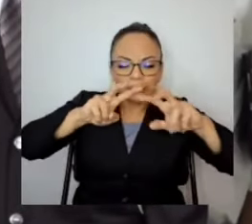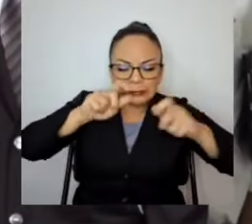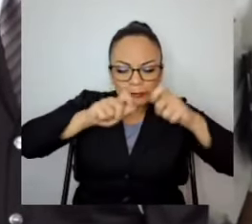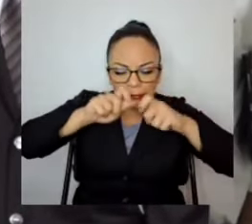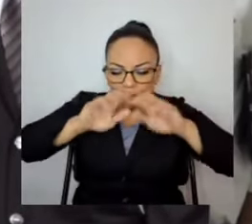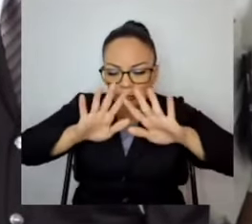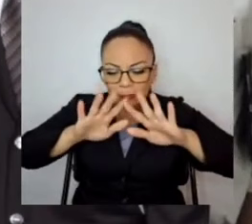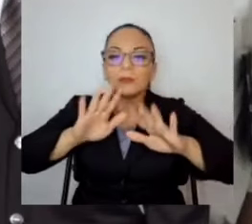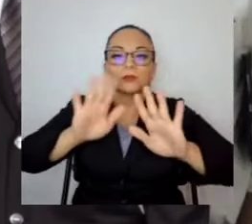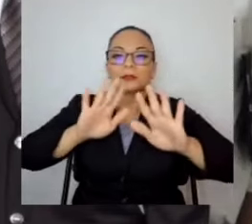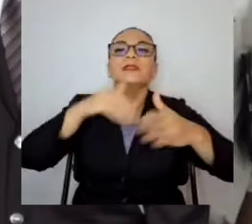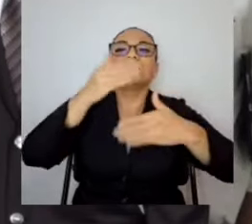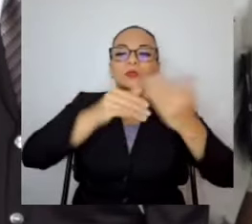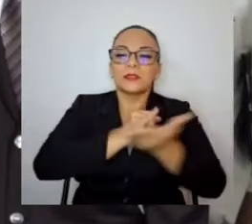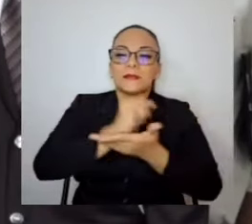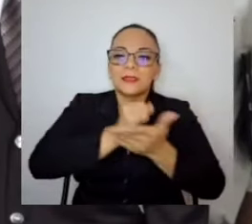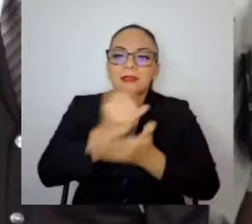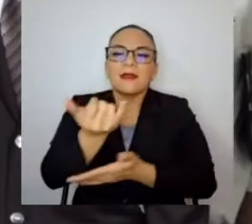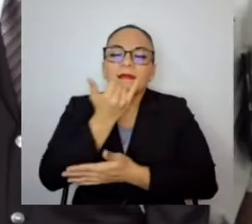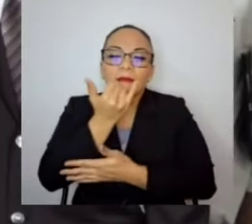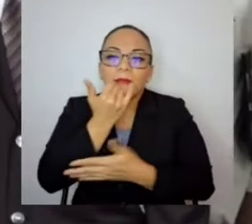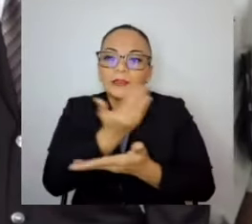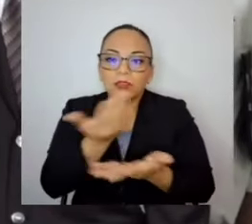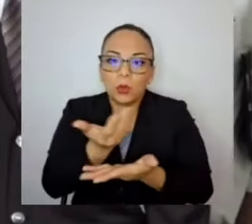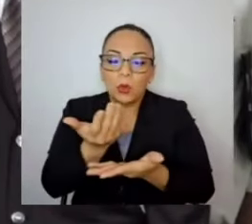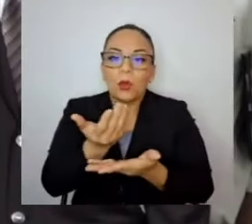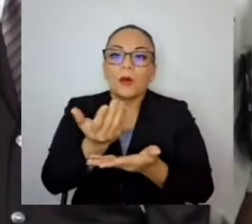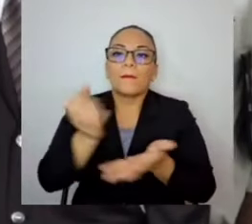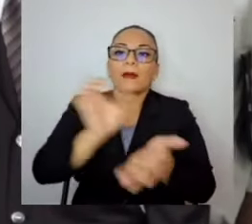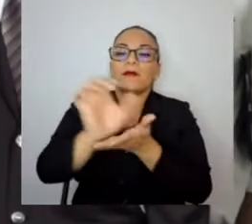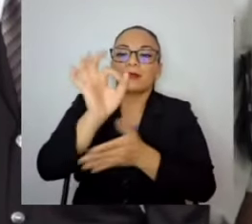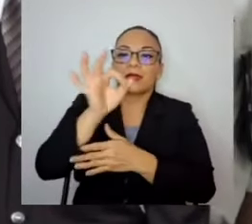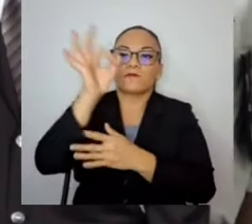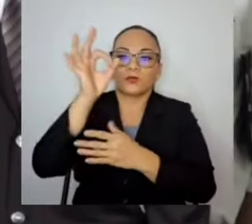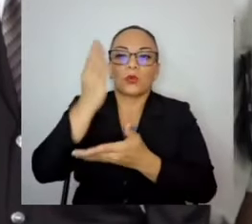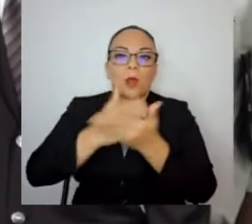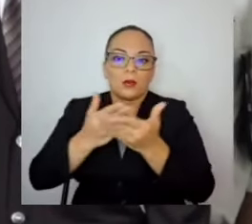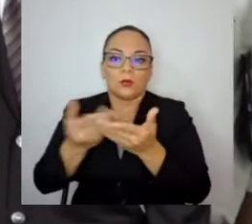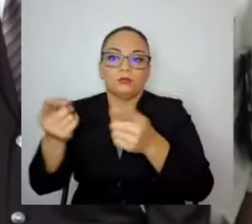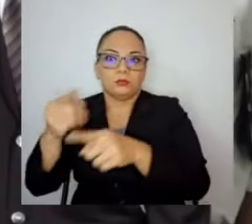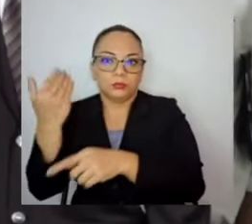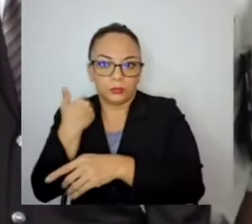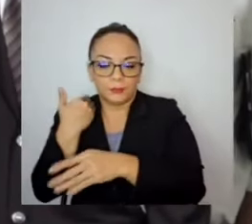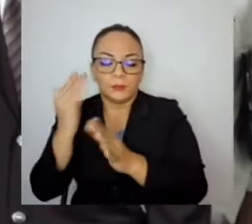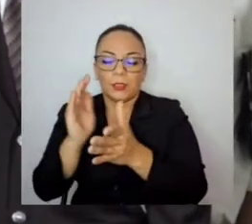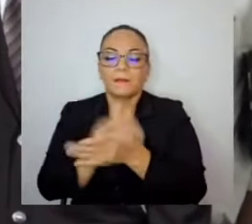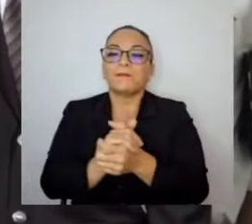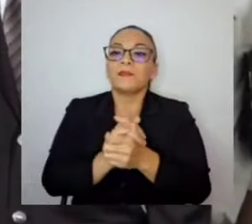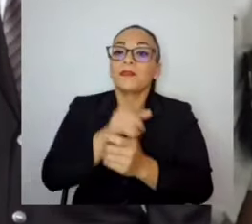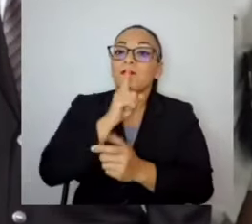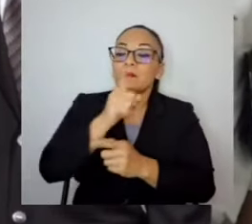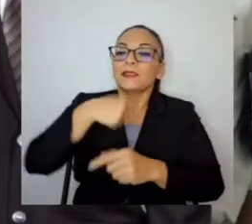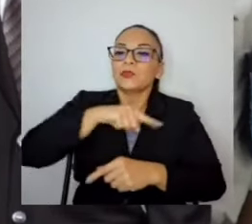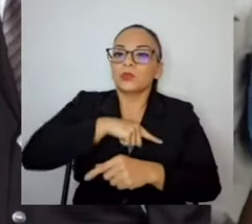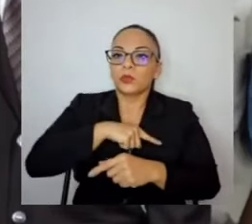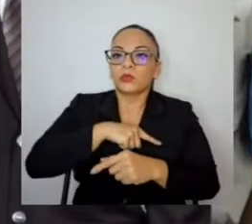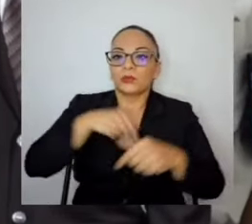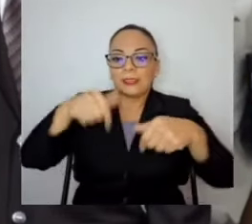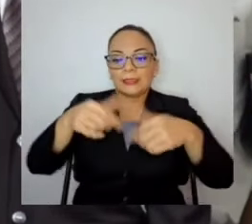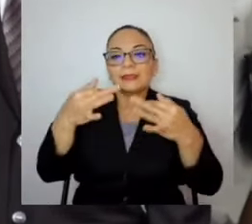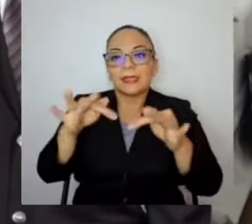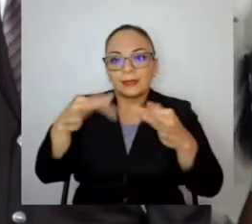investigando qué pasó, para evitar futuros problemas. La verdad de las cosas es que estamos tratando como país